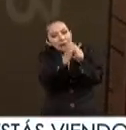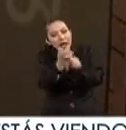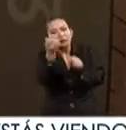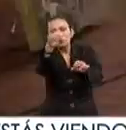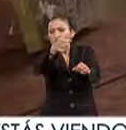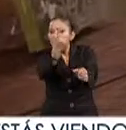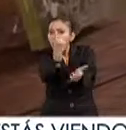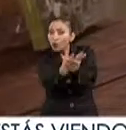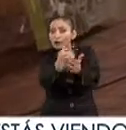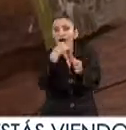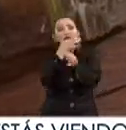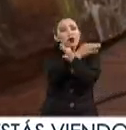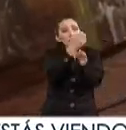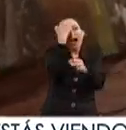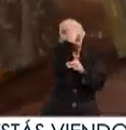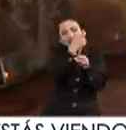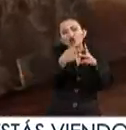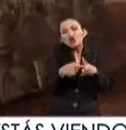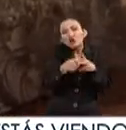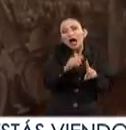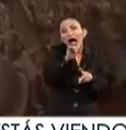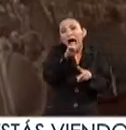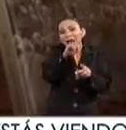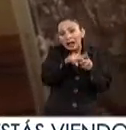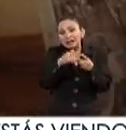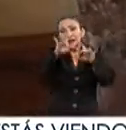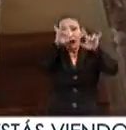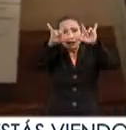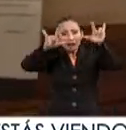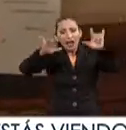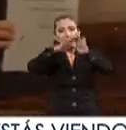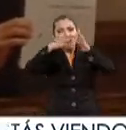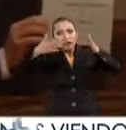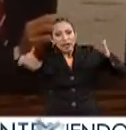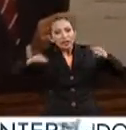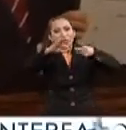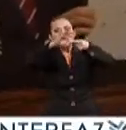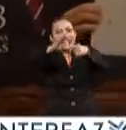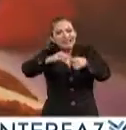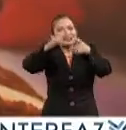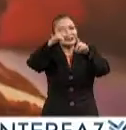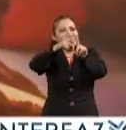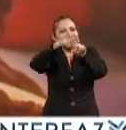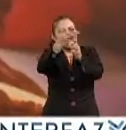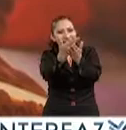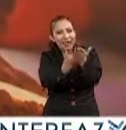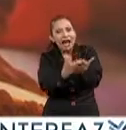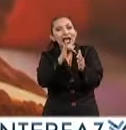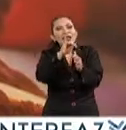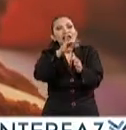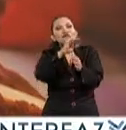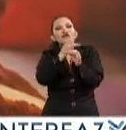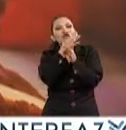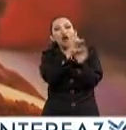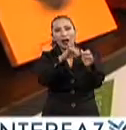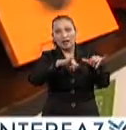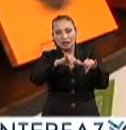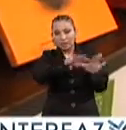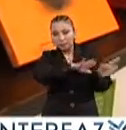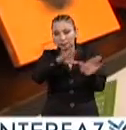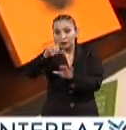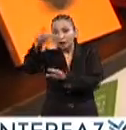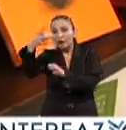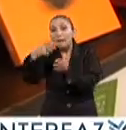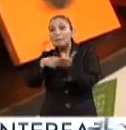inéditas, informes estadísticos, atlas, carteles, folletos, guías, historietas e infografías. La segunda